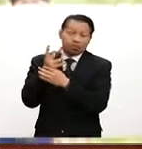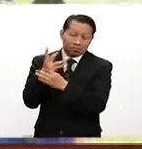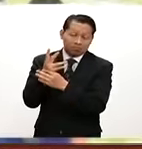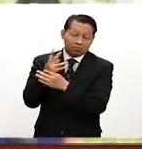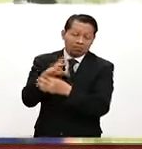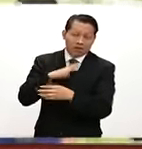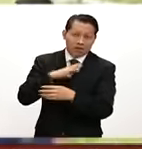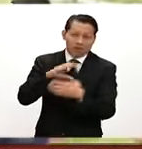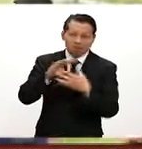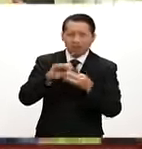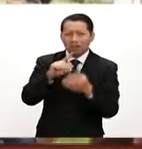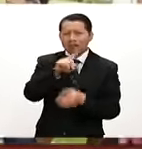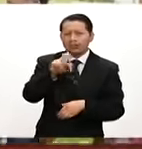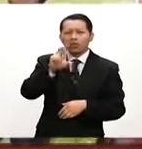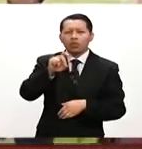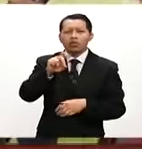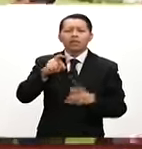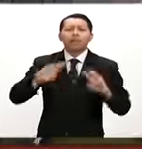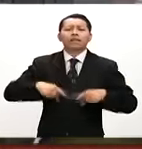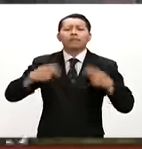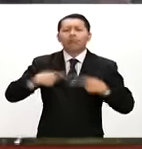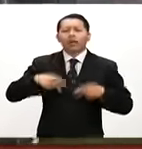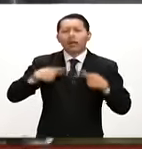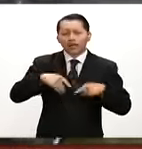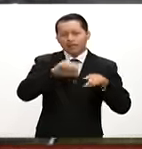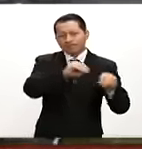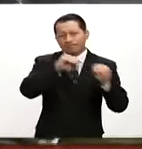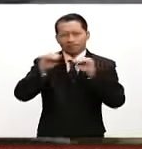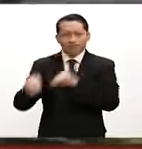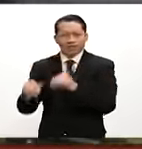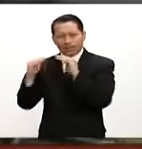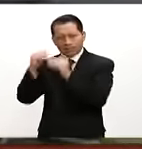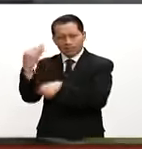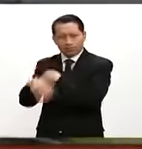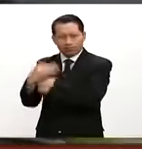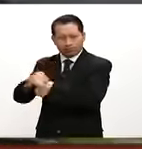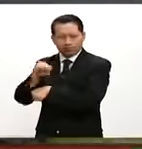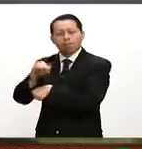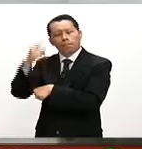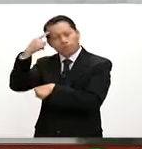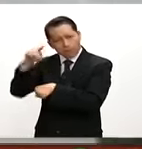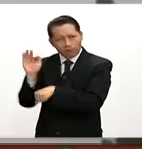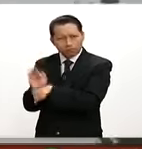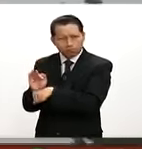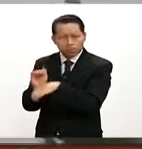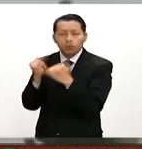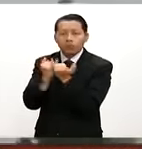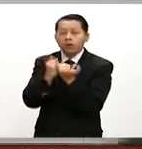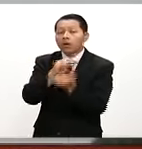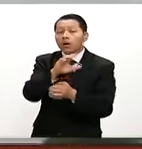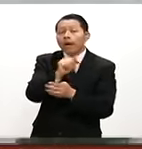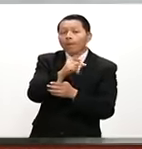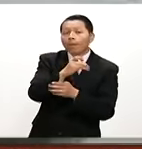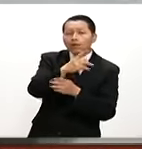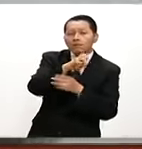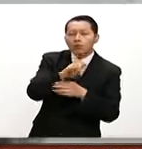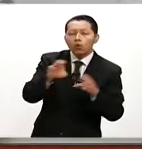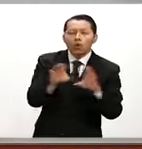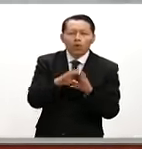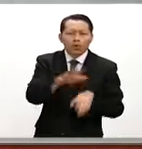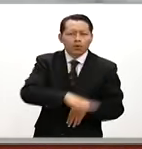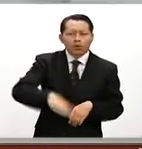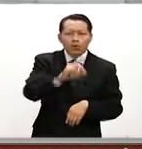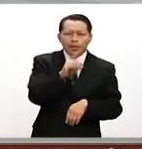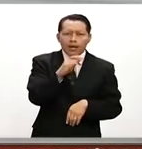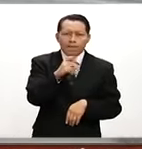municipios 130 personas fueron llevadas a refugios temporales. En Acapulco, en unidad habitacional Campes de la Laguna, ubicada en la zona Diamante,